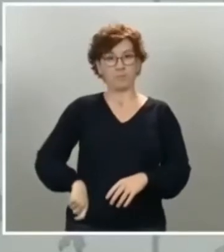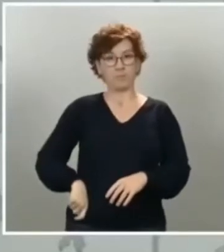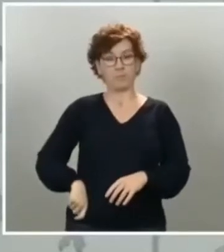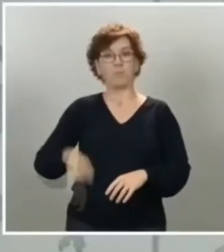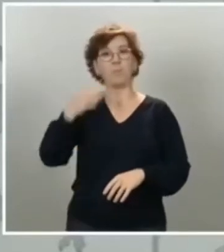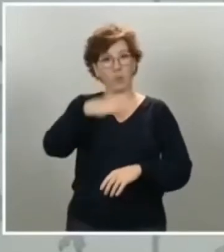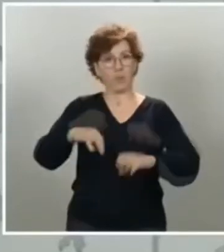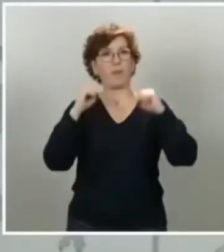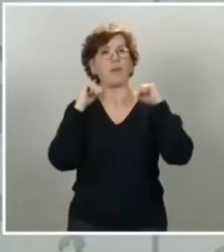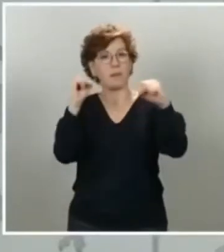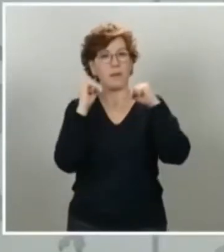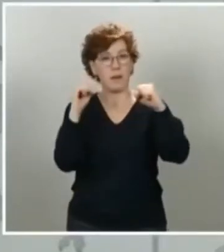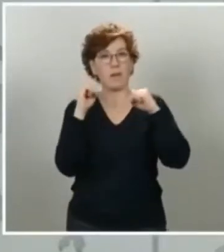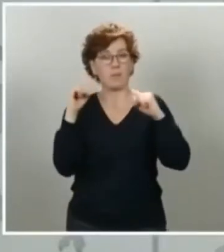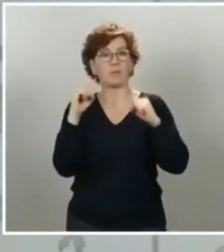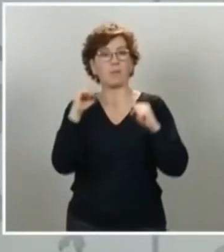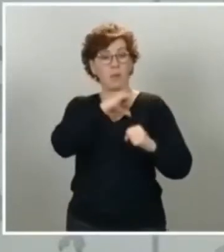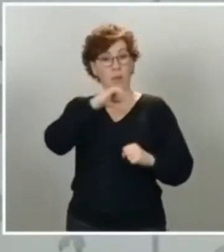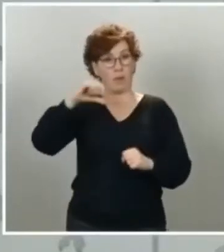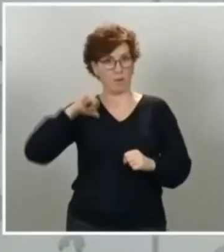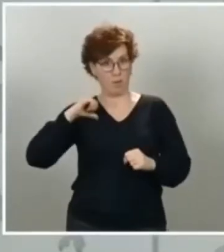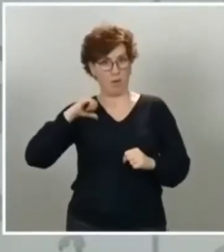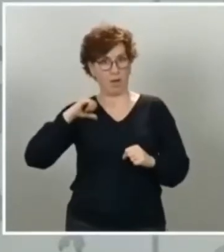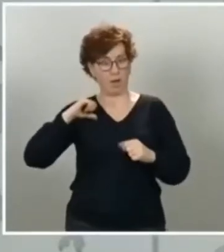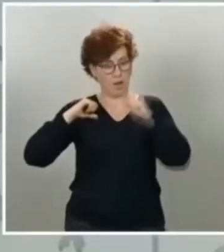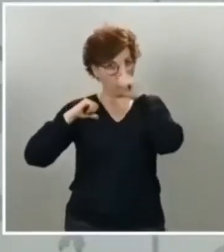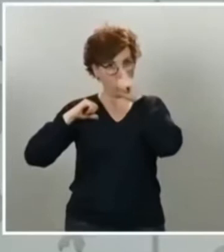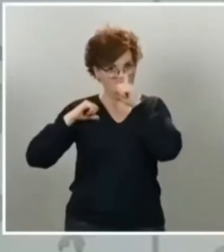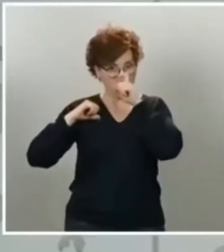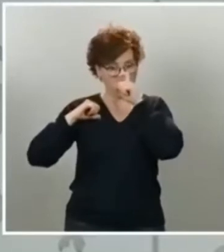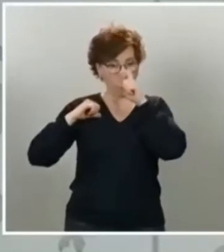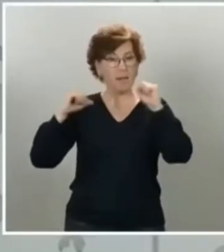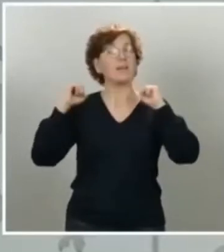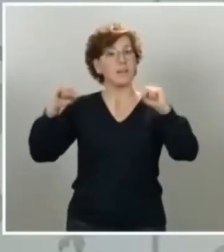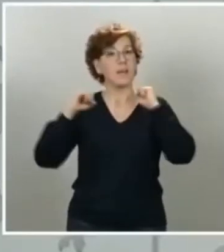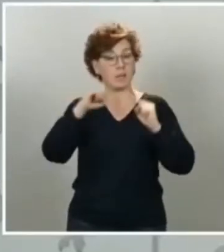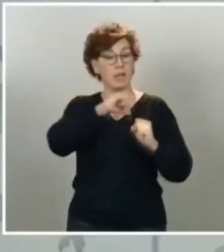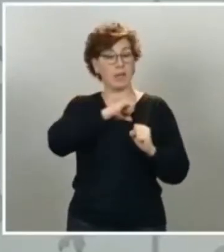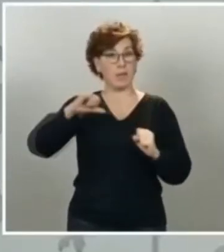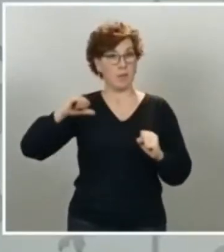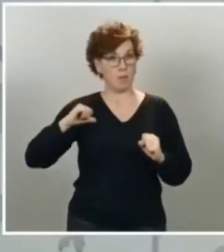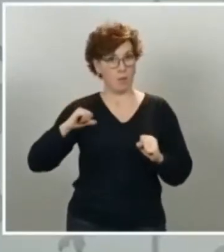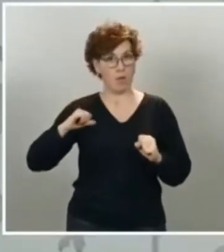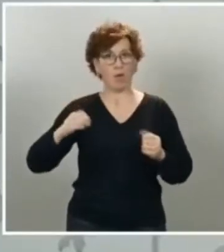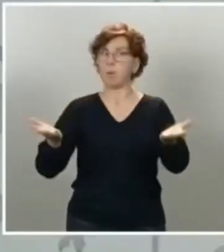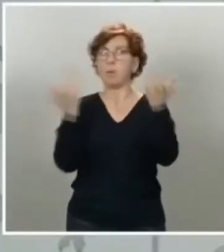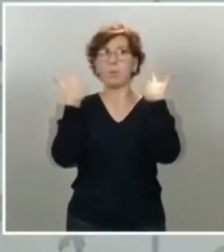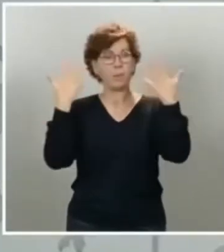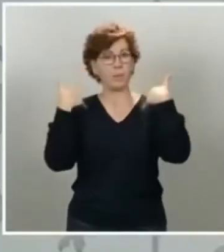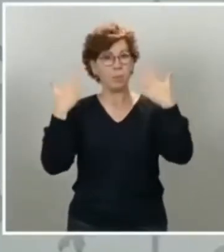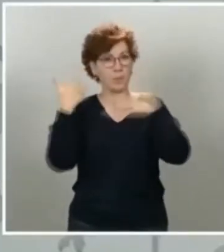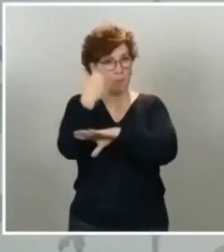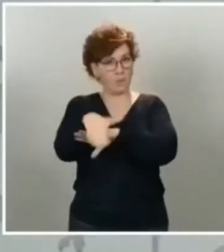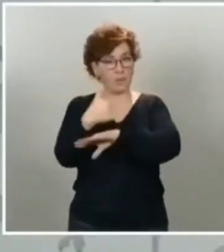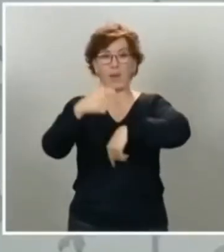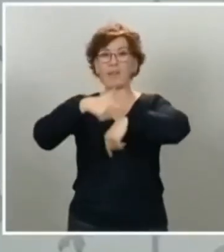individuales, recuerdo y repito este término, entrenamientos individuales en espacios al aire libre, sin límite de tiempo y